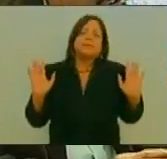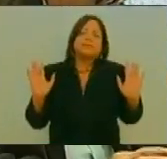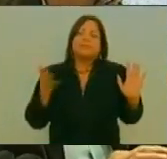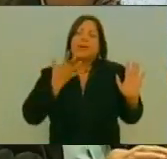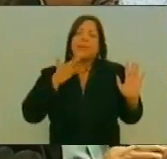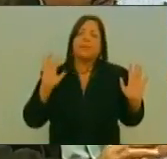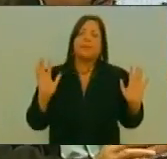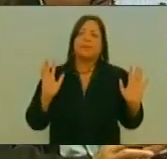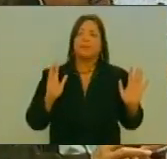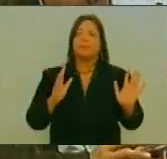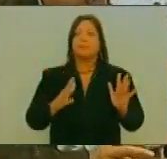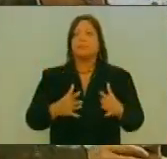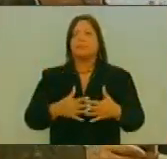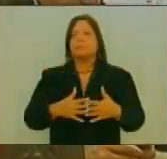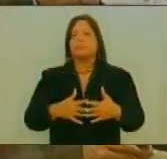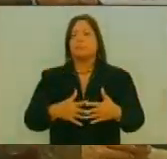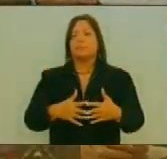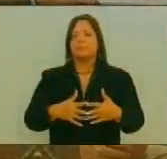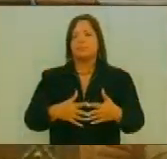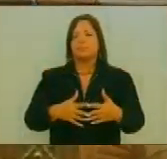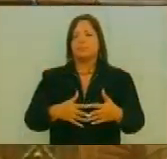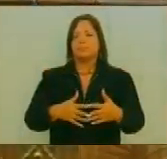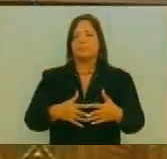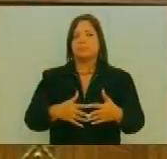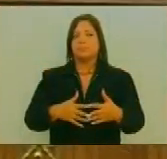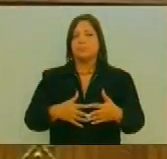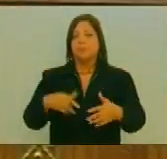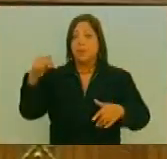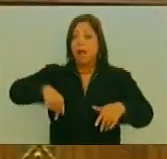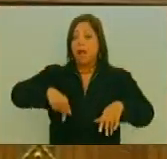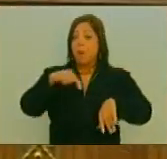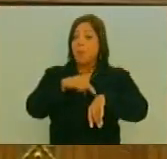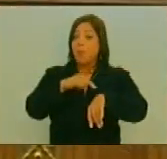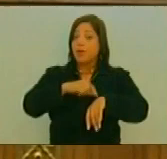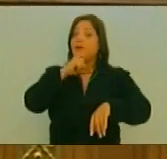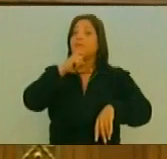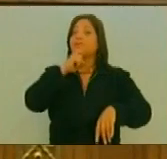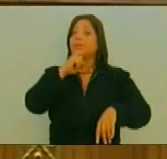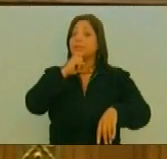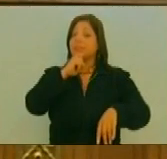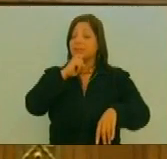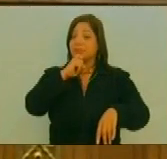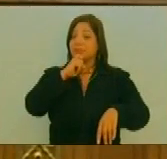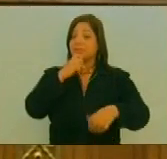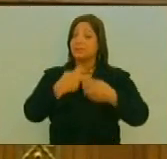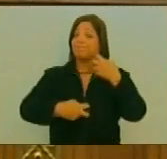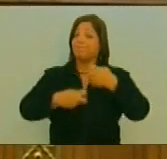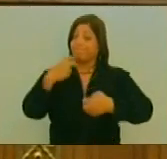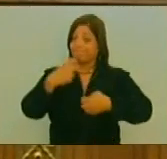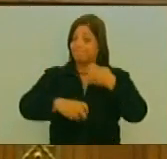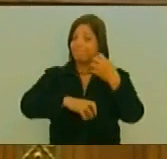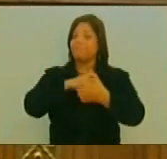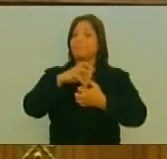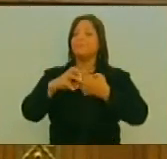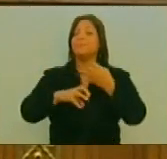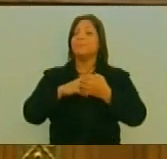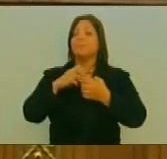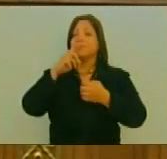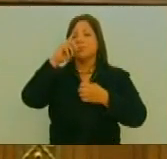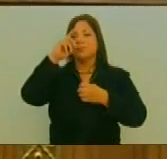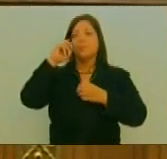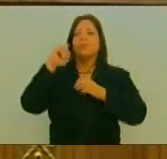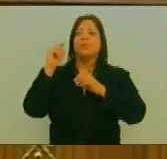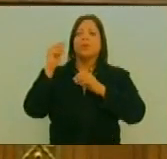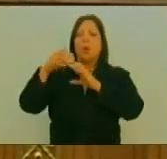Cuando En Este Momento De Dificultades Tenemos A Quienes Nos